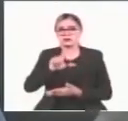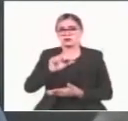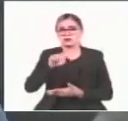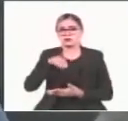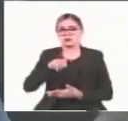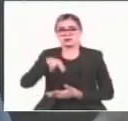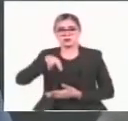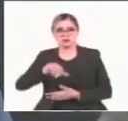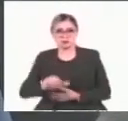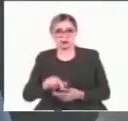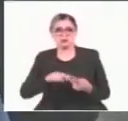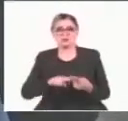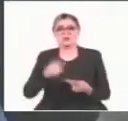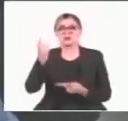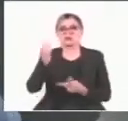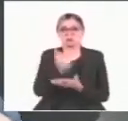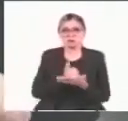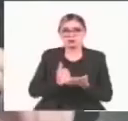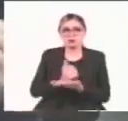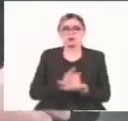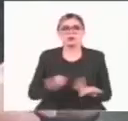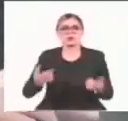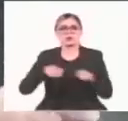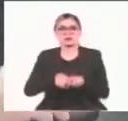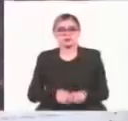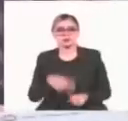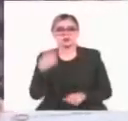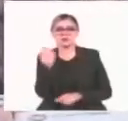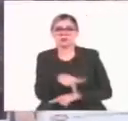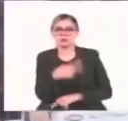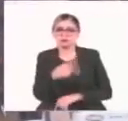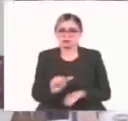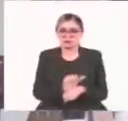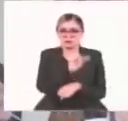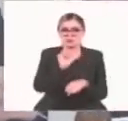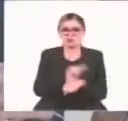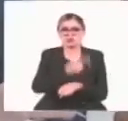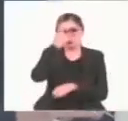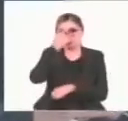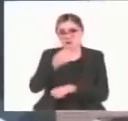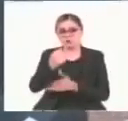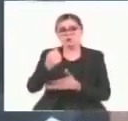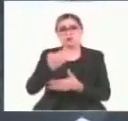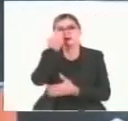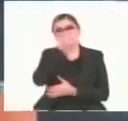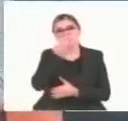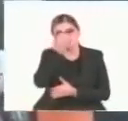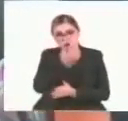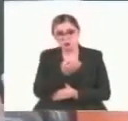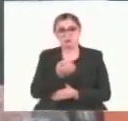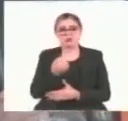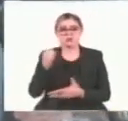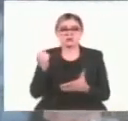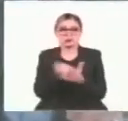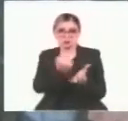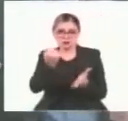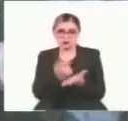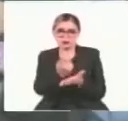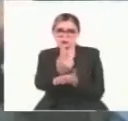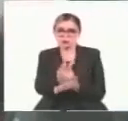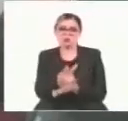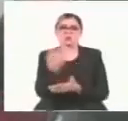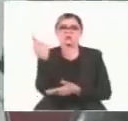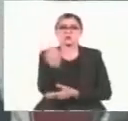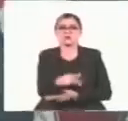como Parque Agua Azul, así como la renovación de viviendas principalmente en el oriente de la ciudad, escuelas con estrella, unidades deportivas y